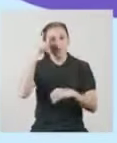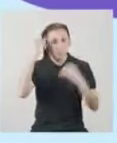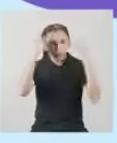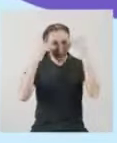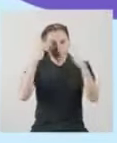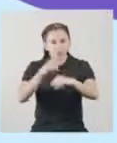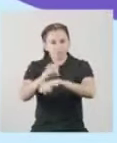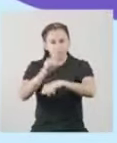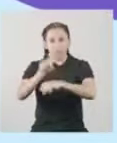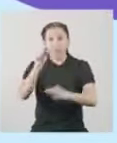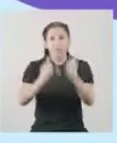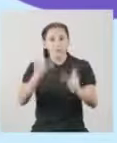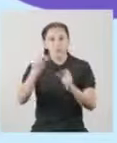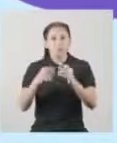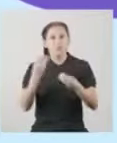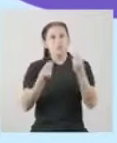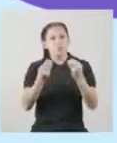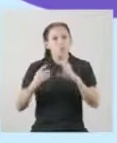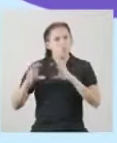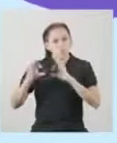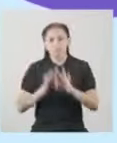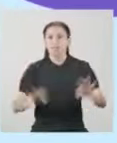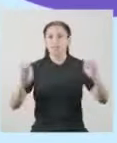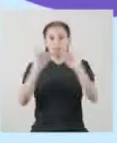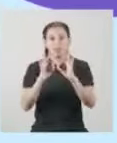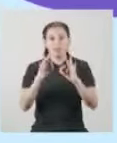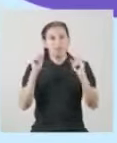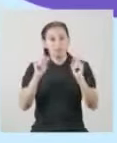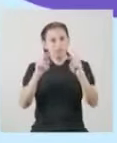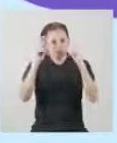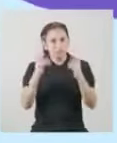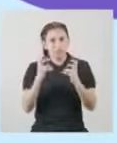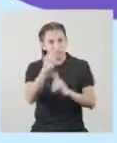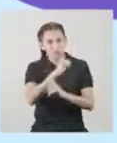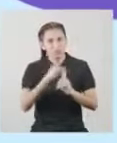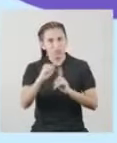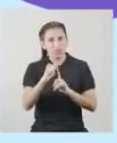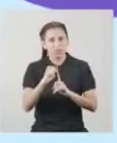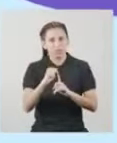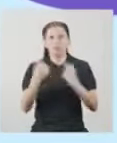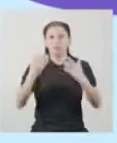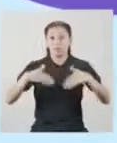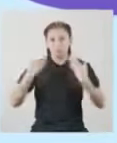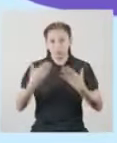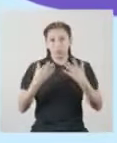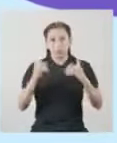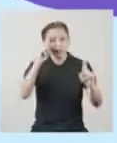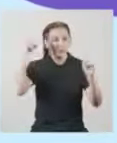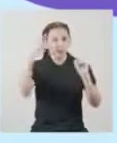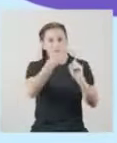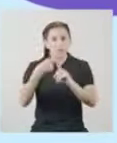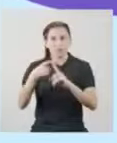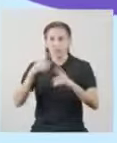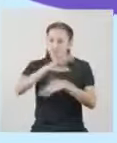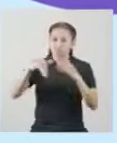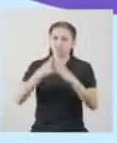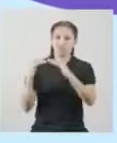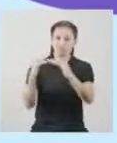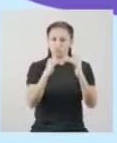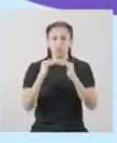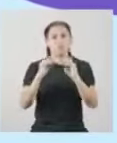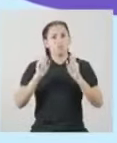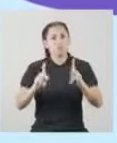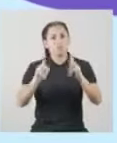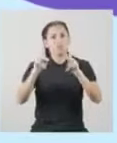a las personas Sobre la importancia de erradicar los estereotipos y prejuicios sociales Logrando que todos tengamos las